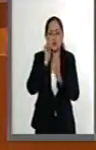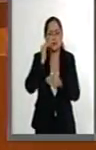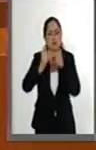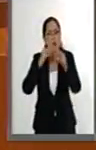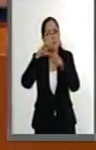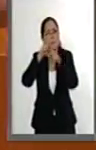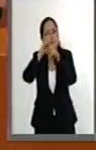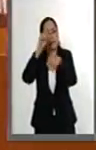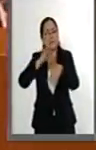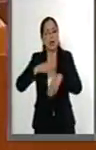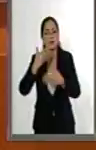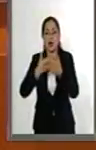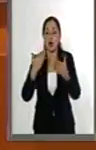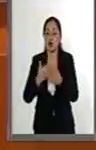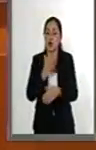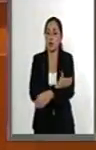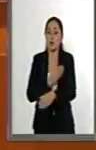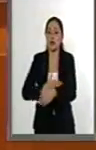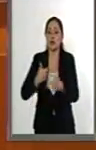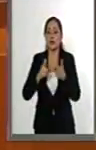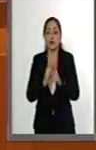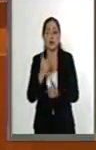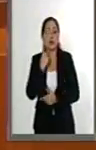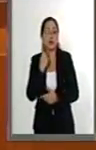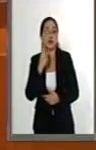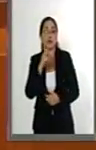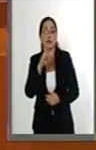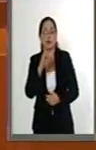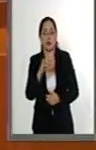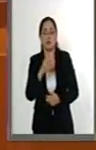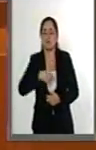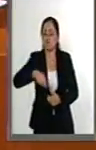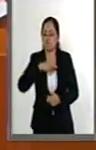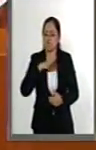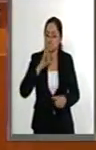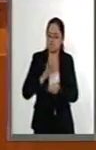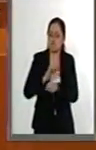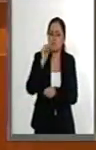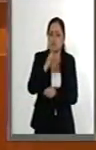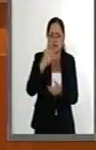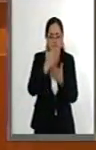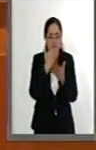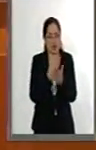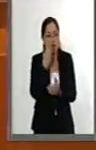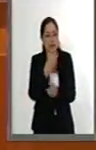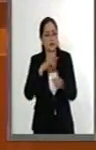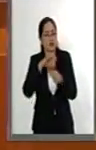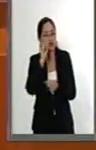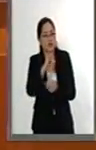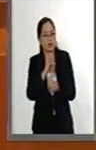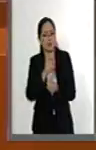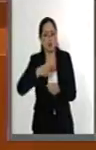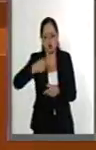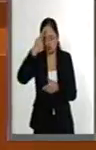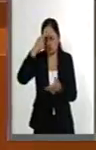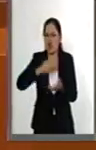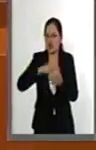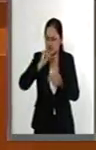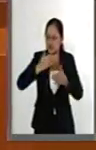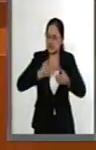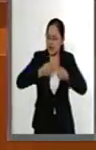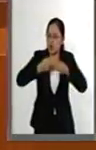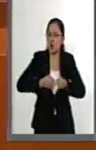Hoy les quiero decir, compañeros, que en el grupo parlamentario del PRI estamos a favor de este dictamen. Creemos en la democracia,